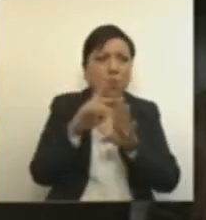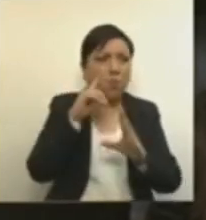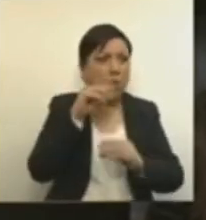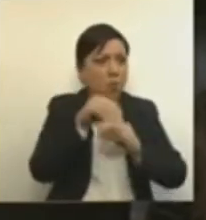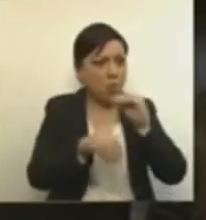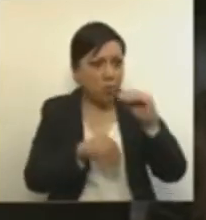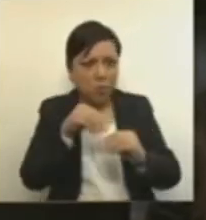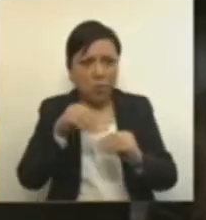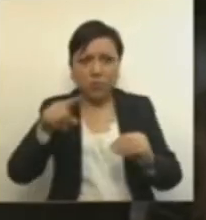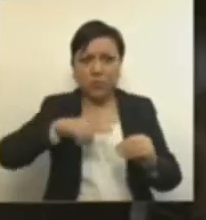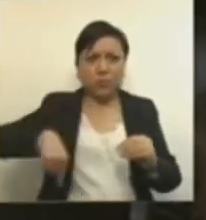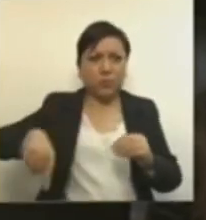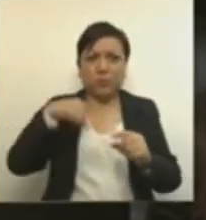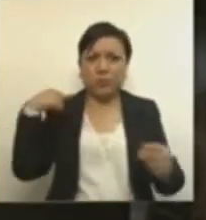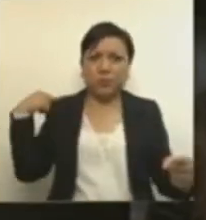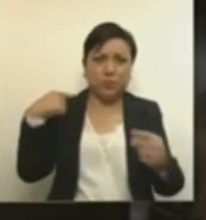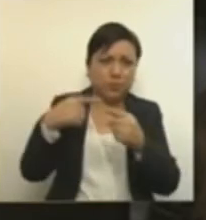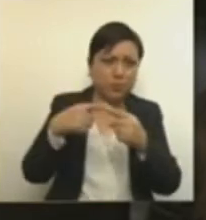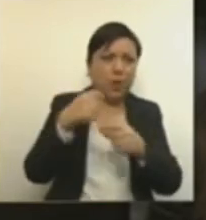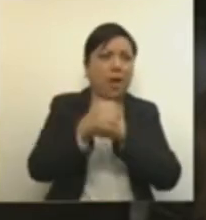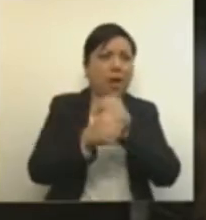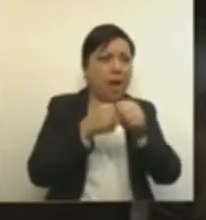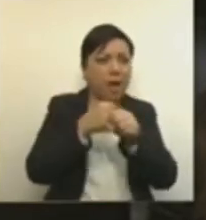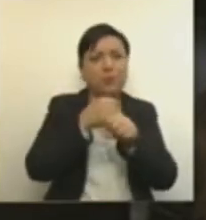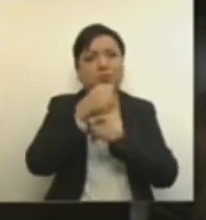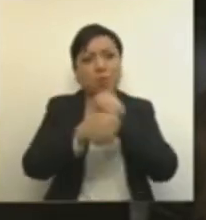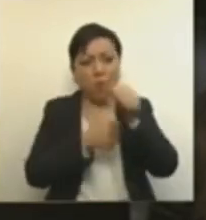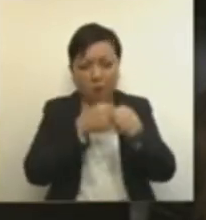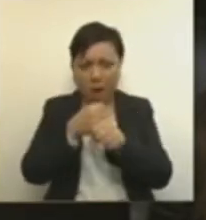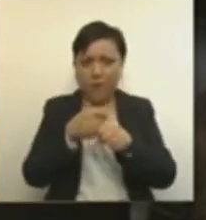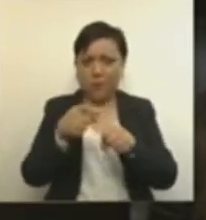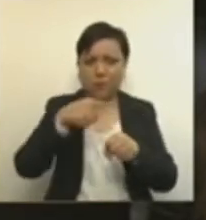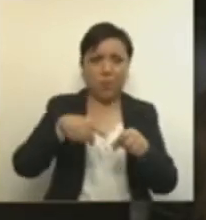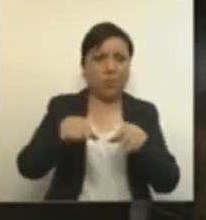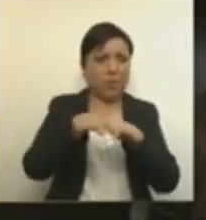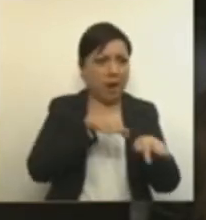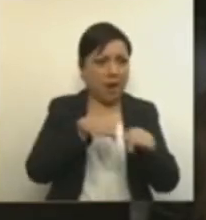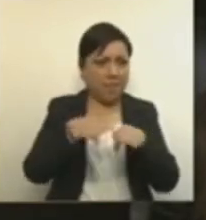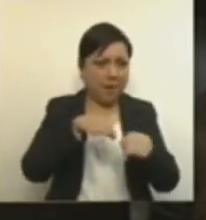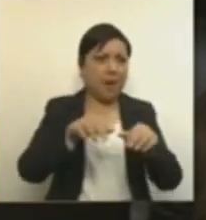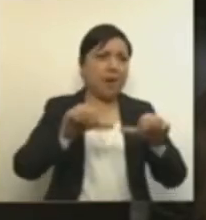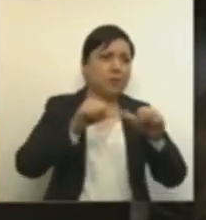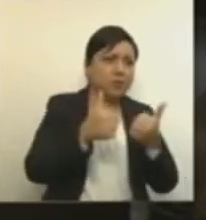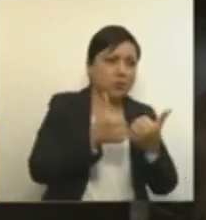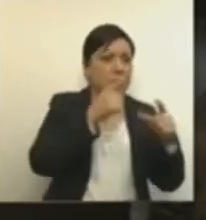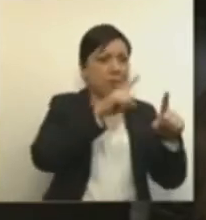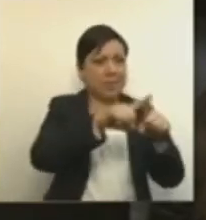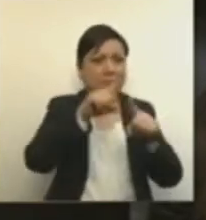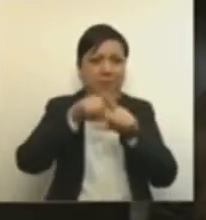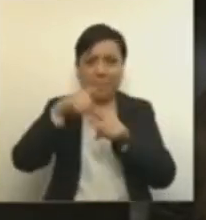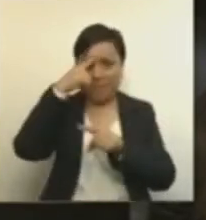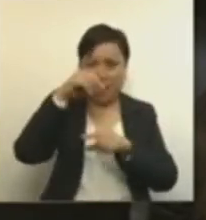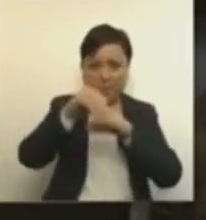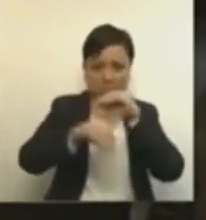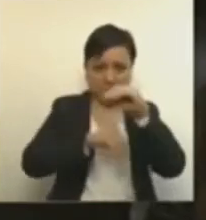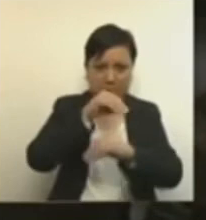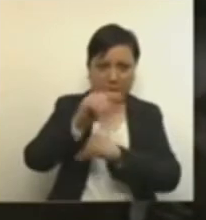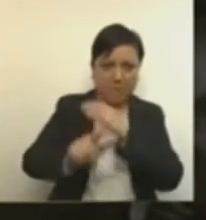trabajado tanto como nosotras y nosotros, al lado de muchas organizaciones, para perfeccionarlos.